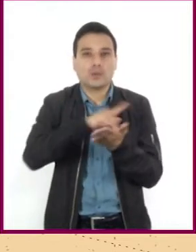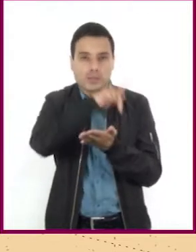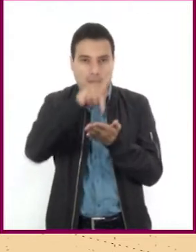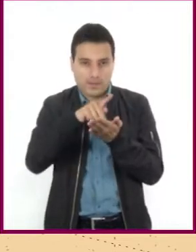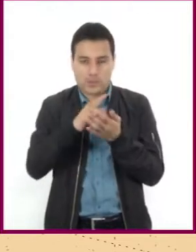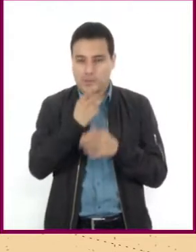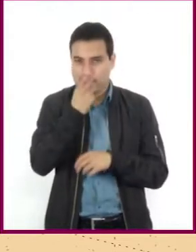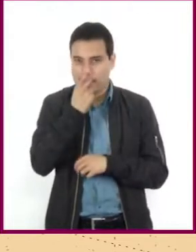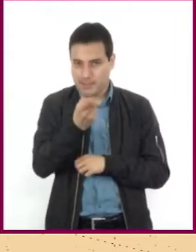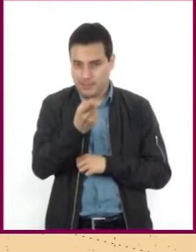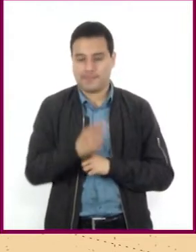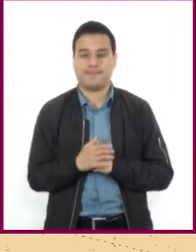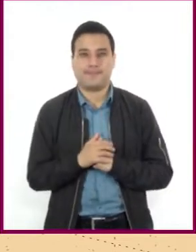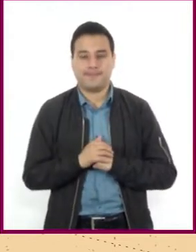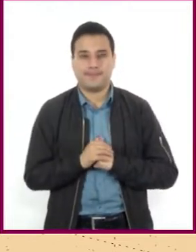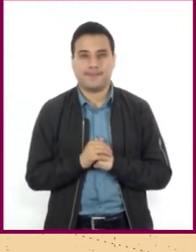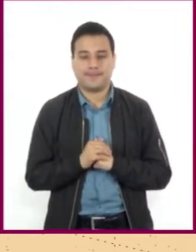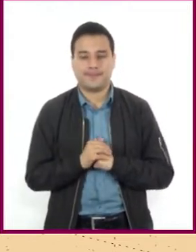equivale en realidad.